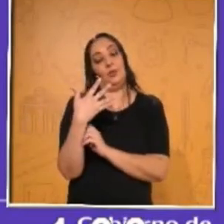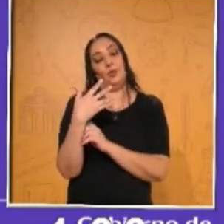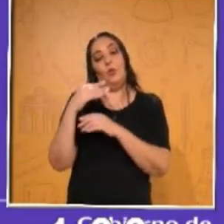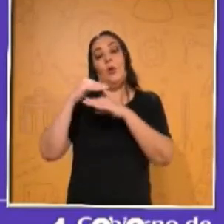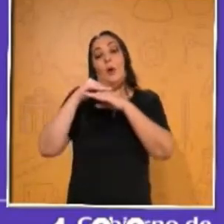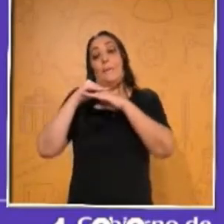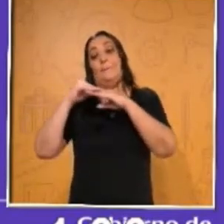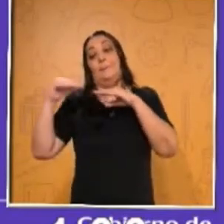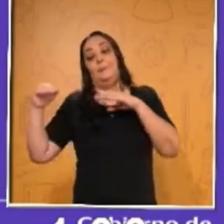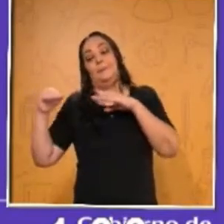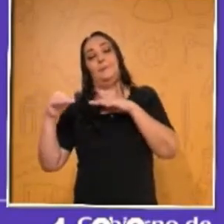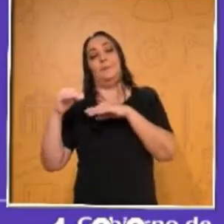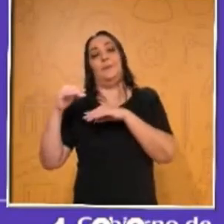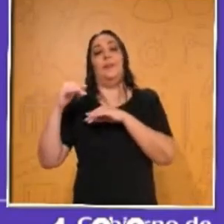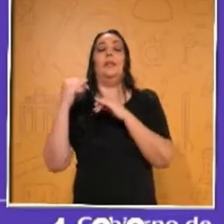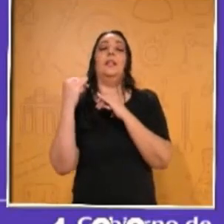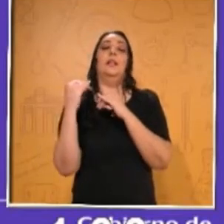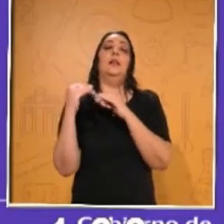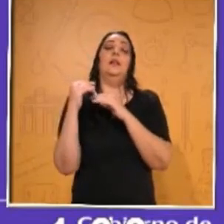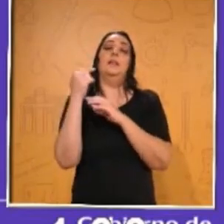siete.